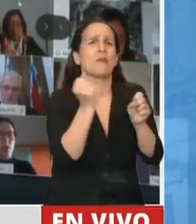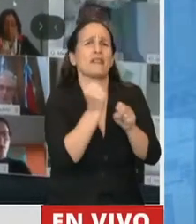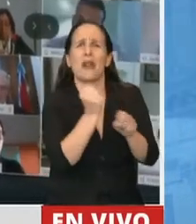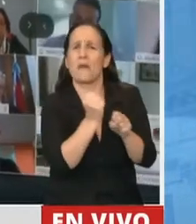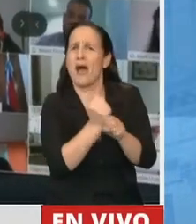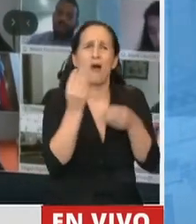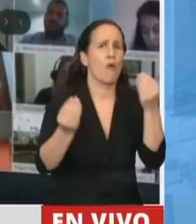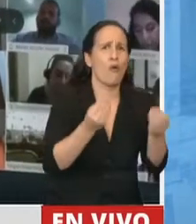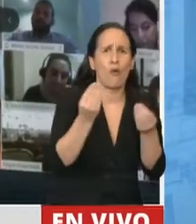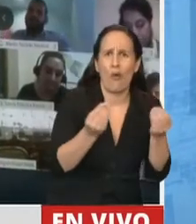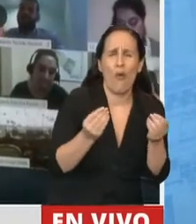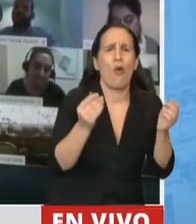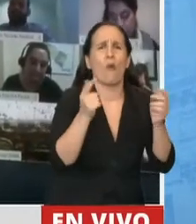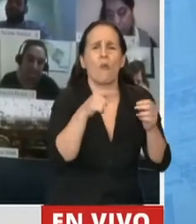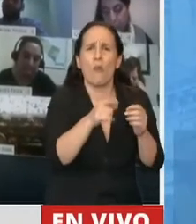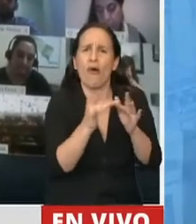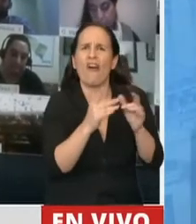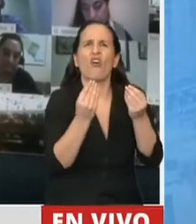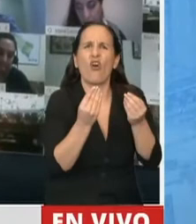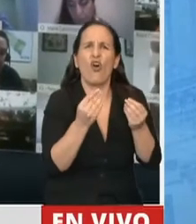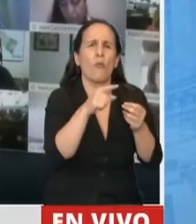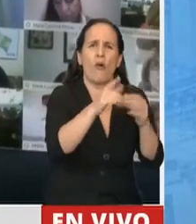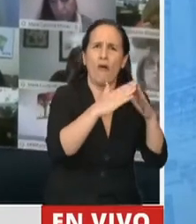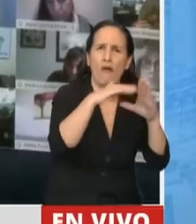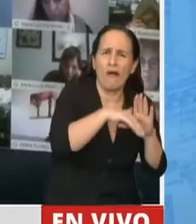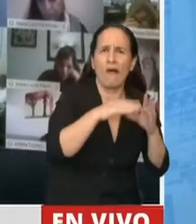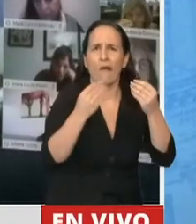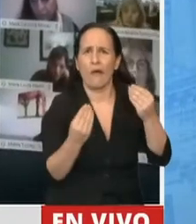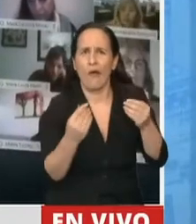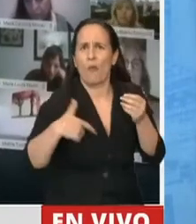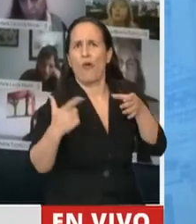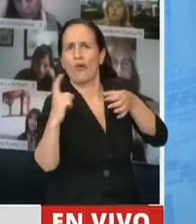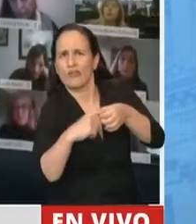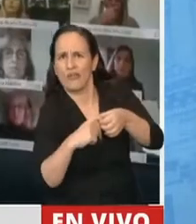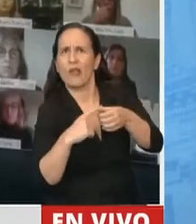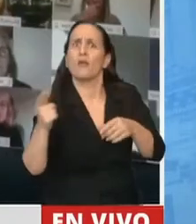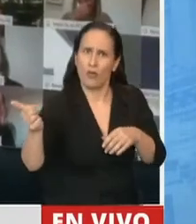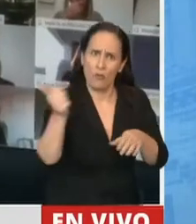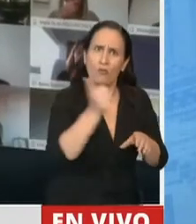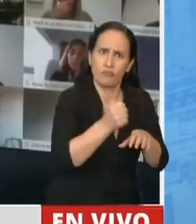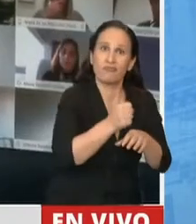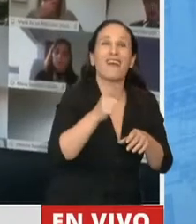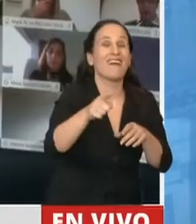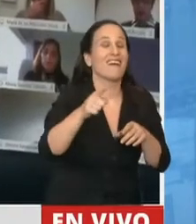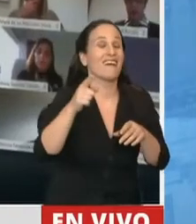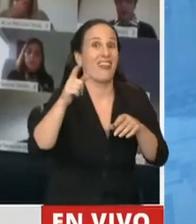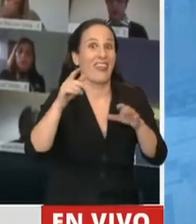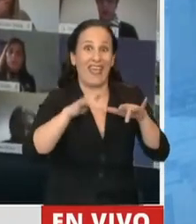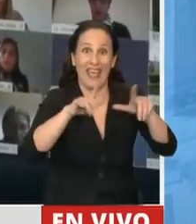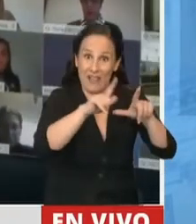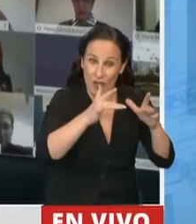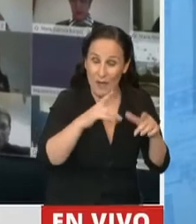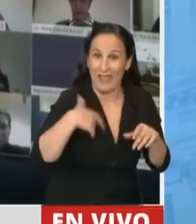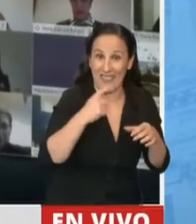laboral del teletrabajo las centrales sindicales, vinieron los sindicatos telefónicos e informáticos.